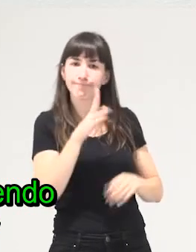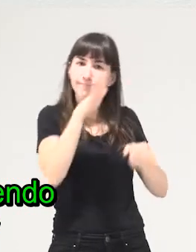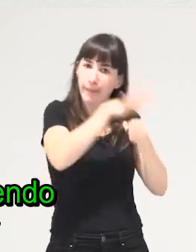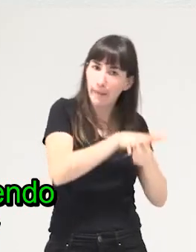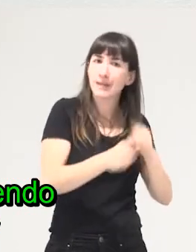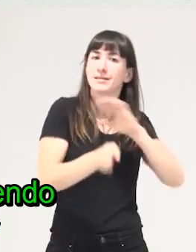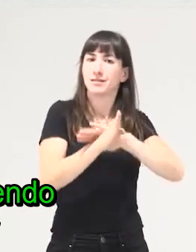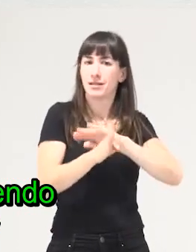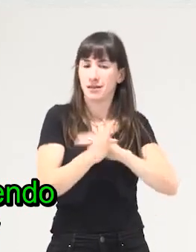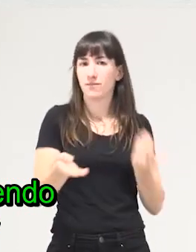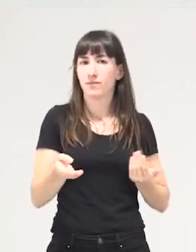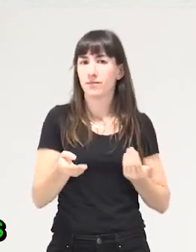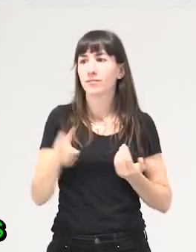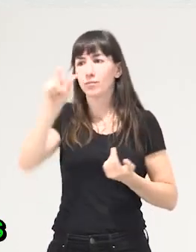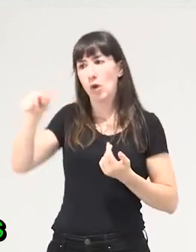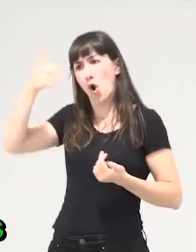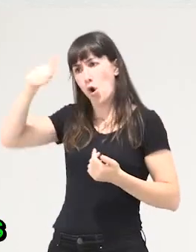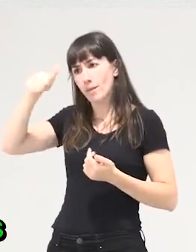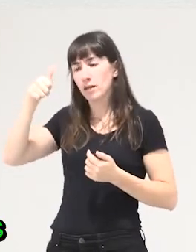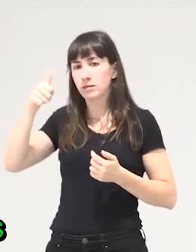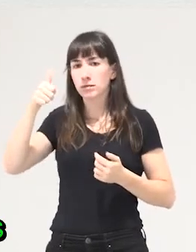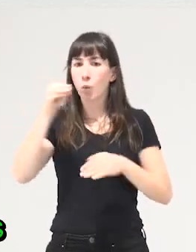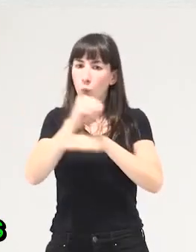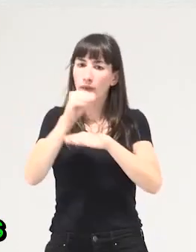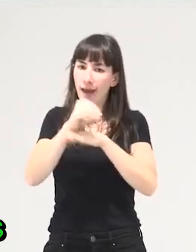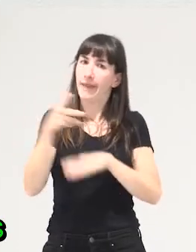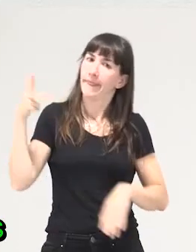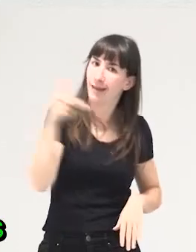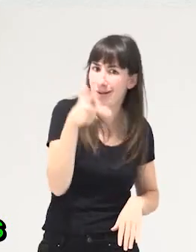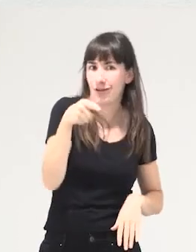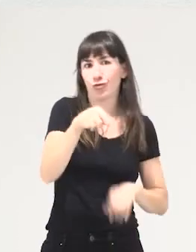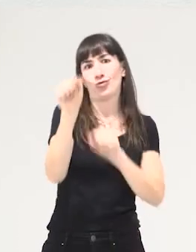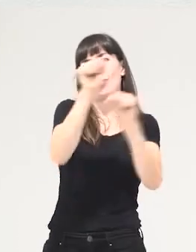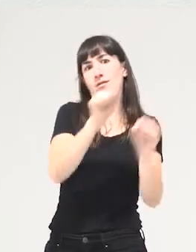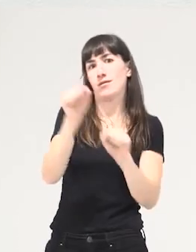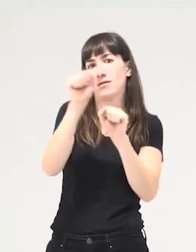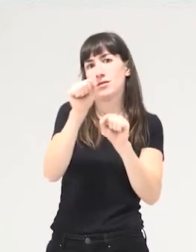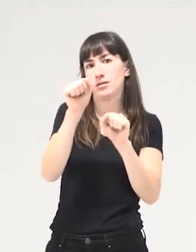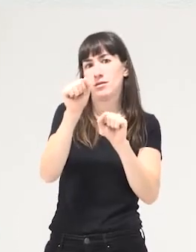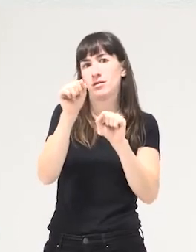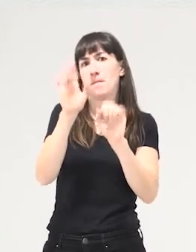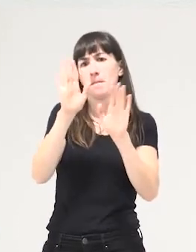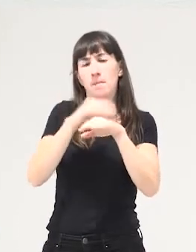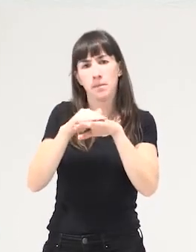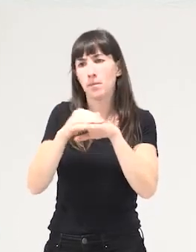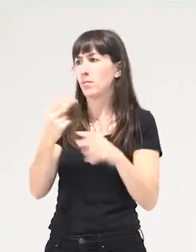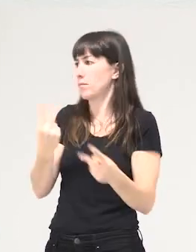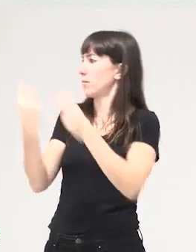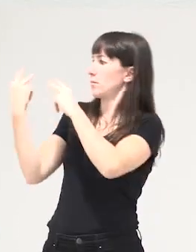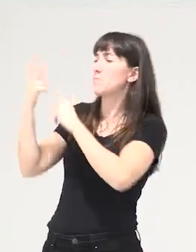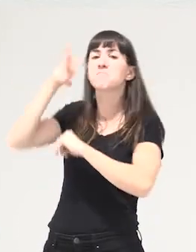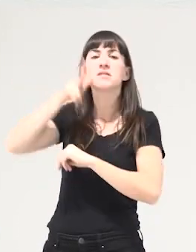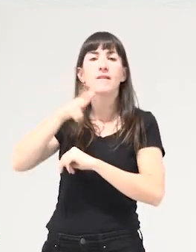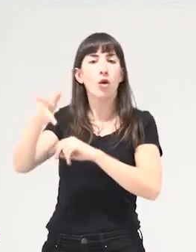menos defendiendo el derecho de los hombres a cuidar en vez de cuestionar el privilegio histórico de los hombres de no haber cuidado y el privilegio de muchas mujeres